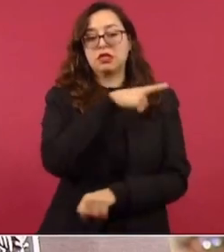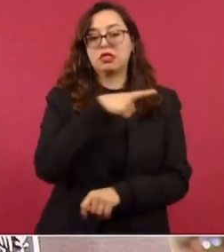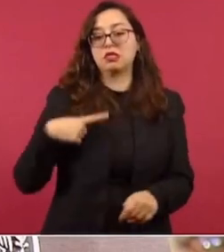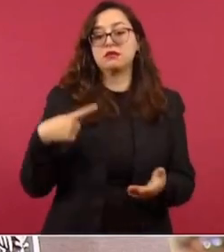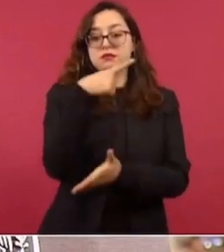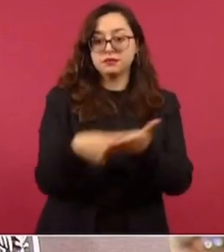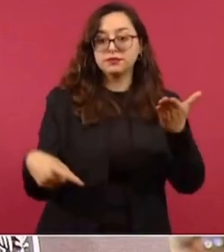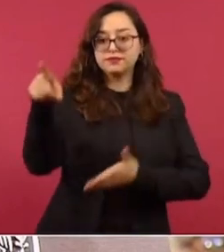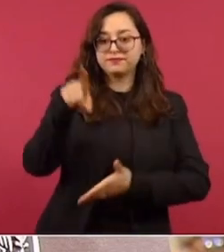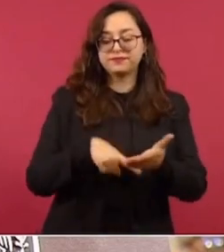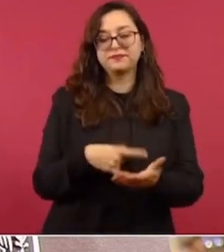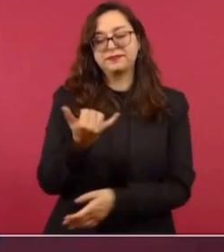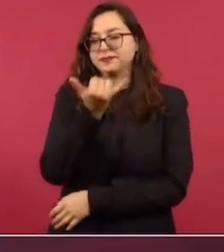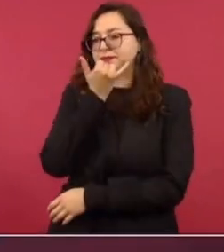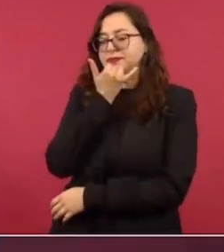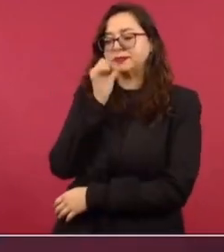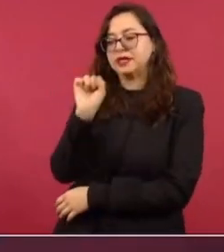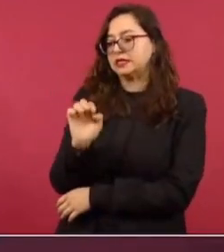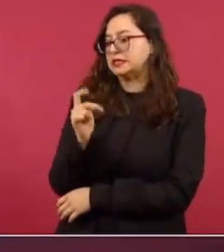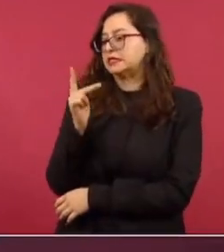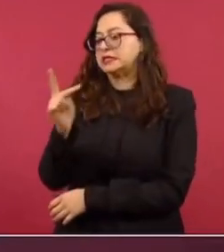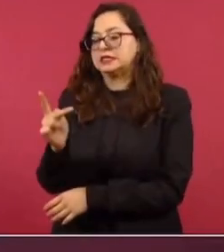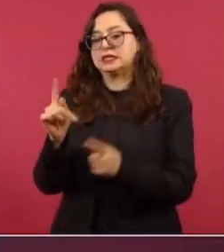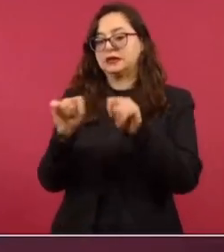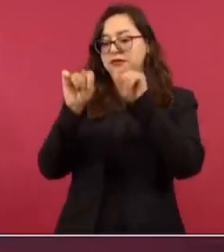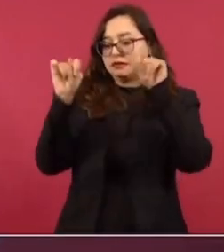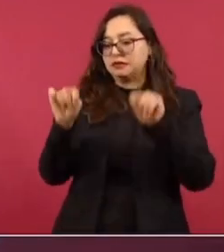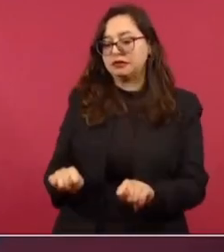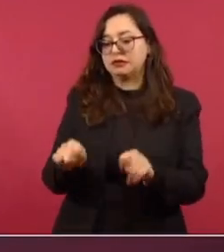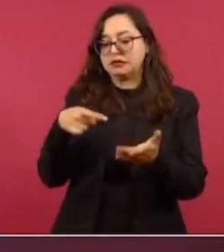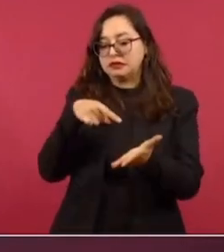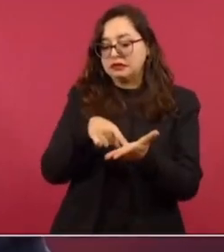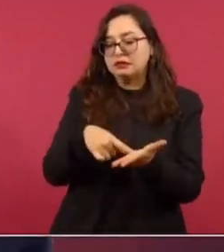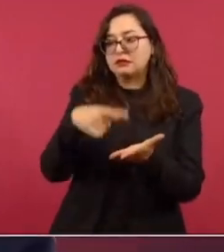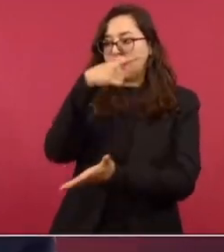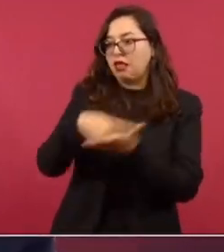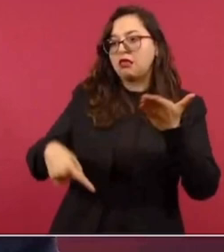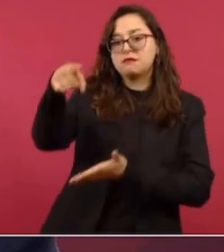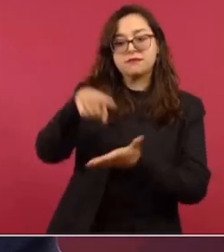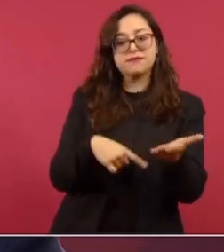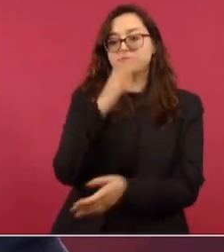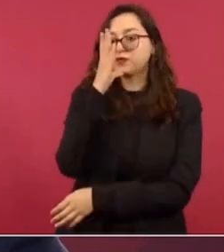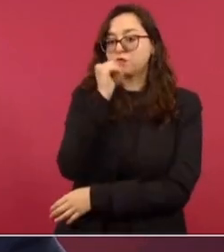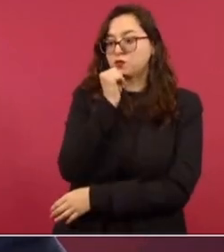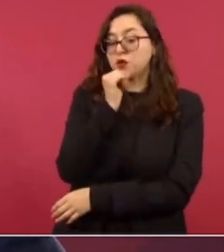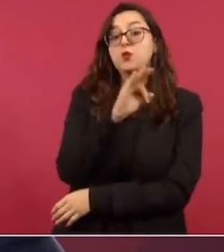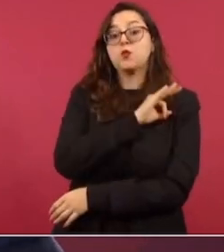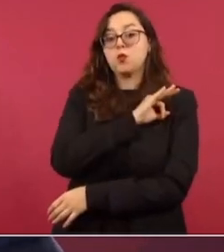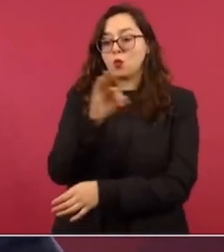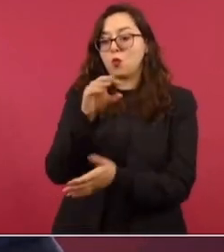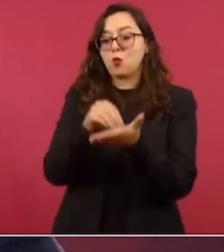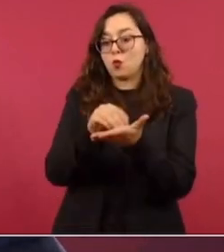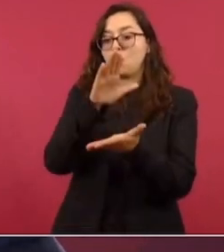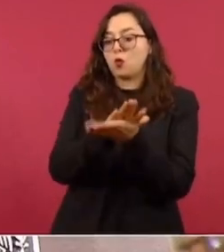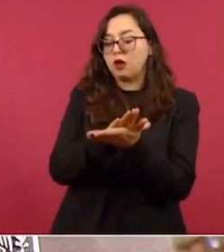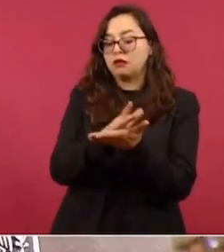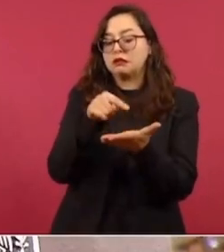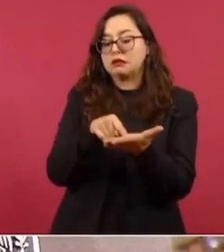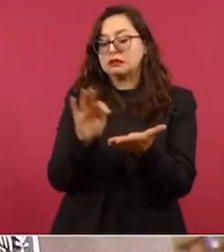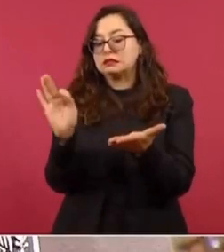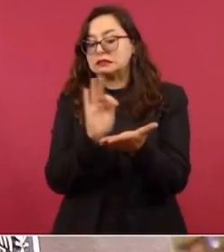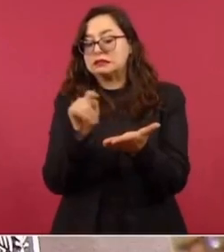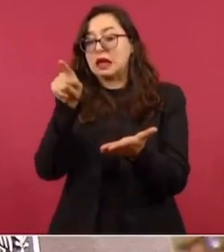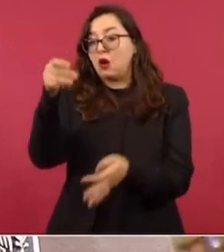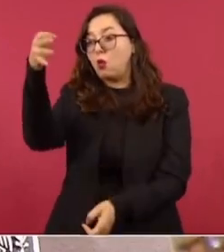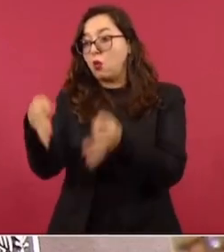General de Profesiones puede hacer es cancelar el registro de un título, pero para ello tiene que haber una resolución judicial o una